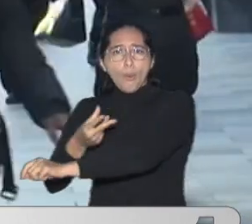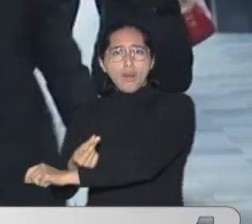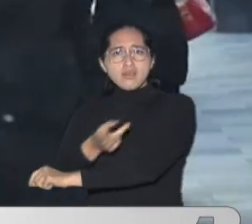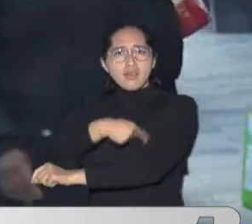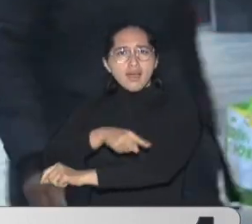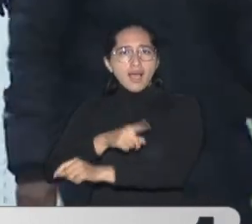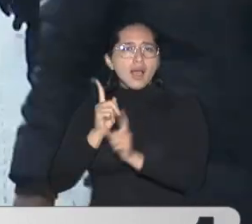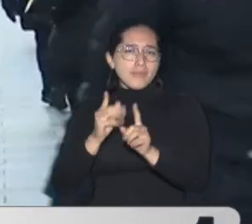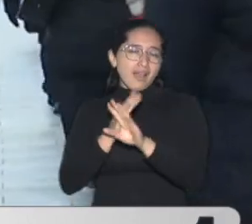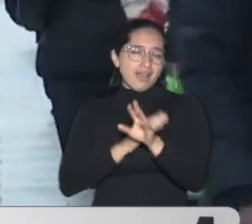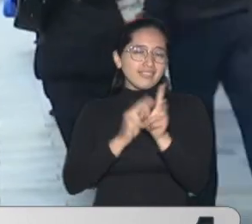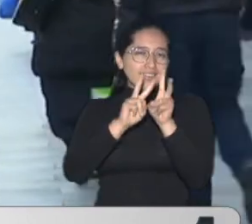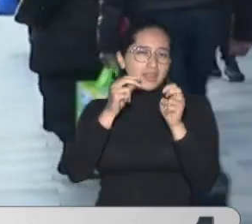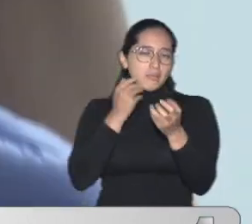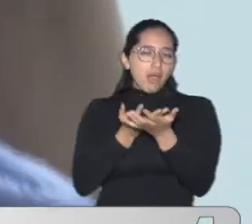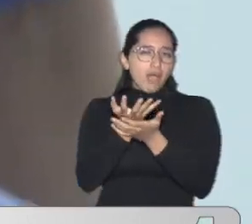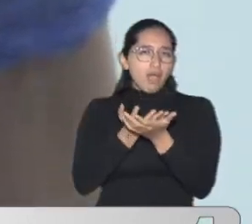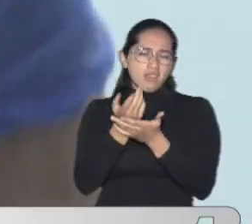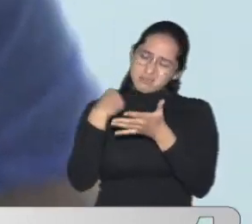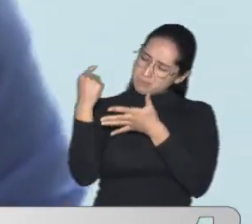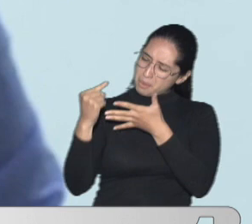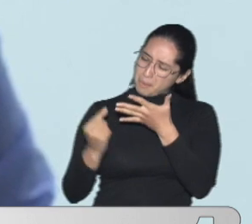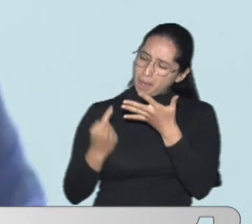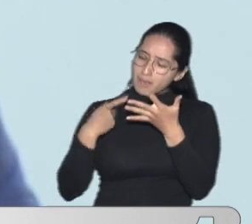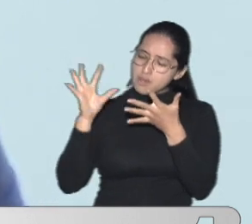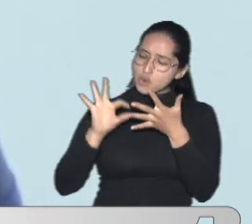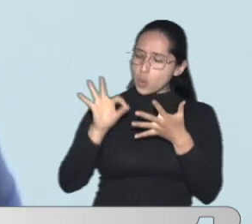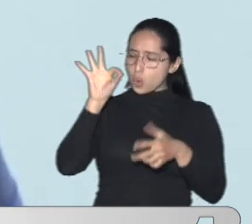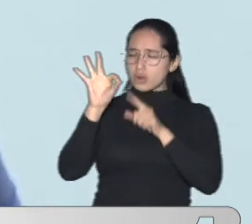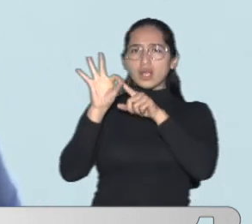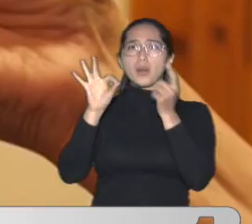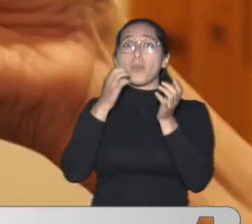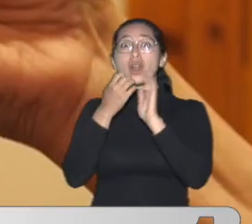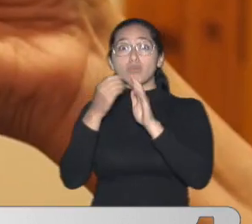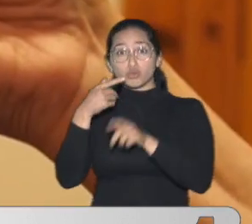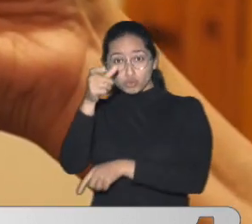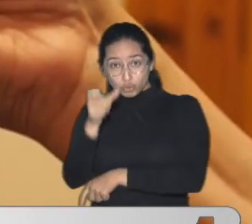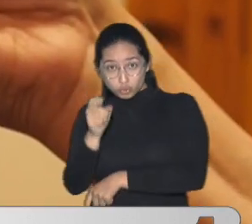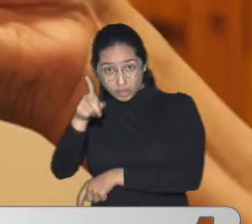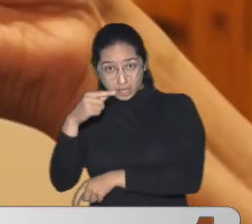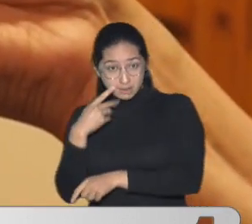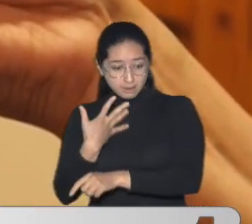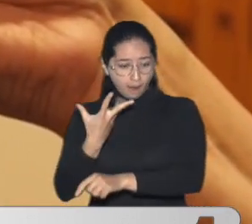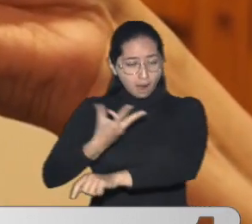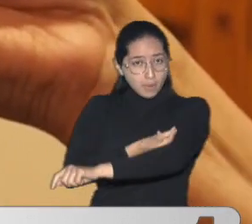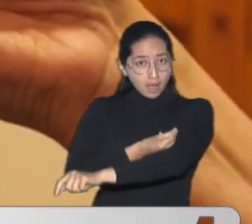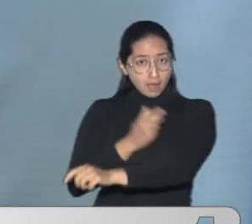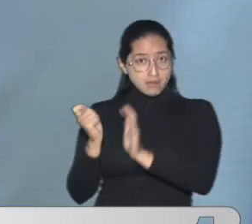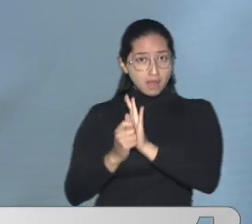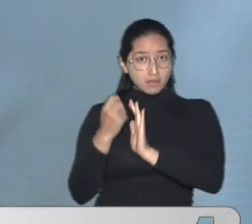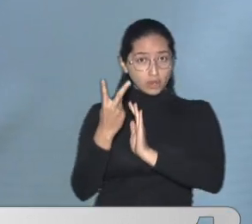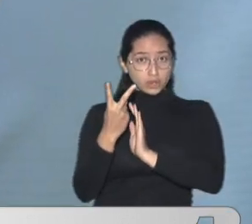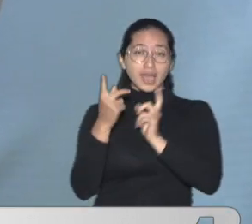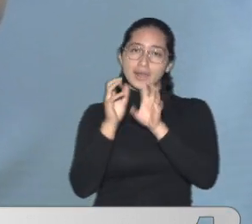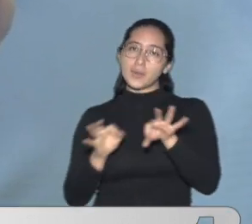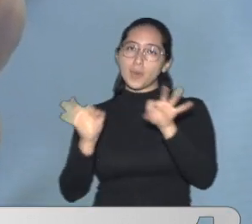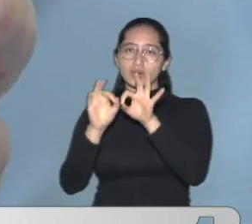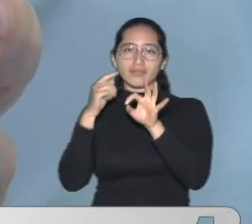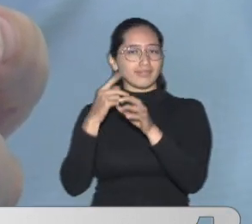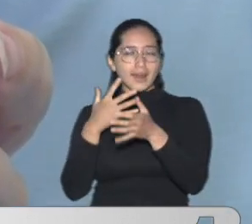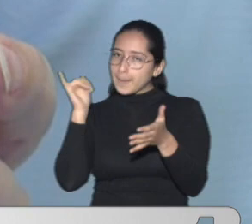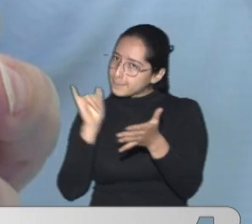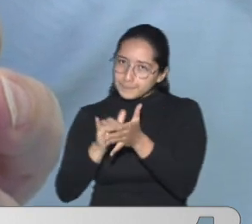recomendaciones Científicas Establecen que Quien haya recibido Una de las dos vacunas En la primera dosis Deberá recibir la misma En la segunda